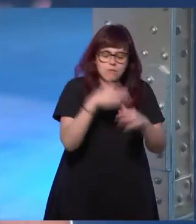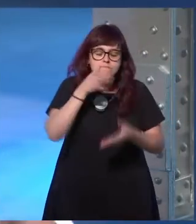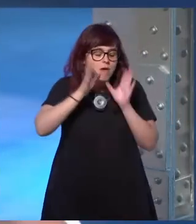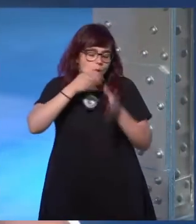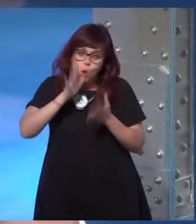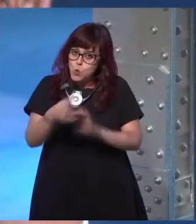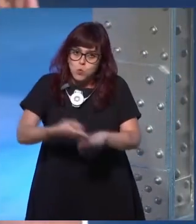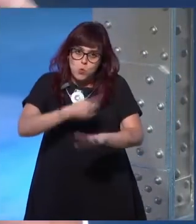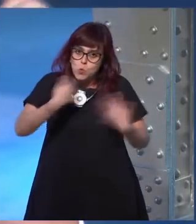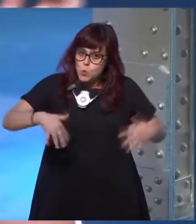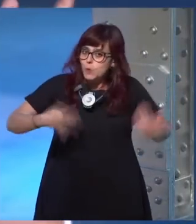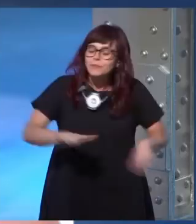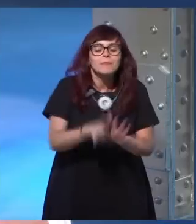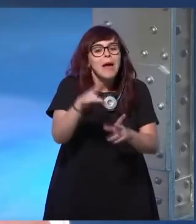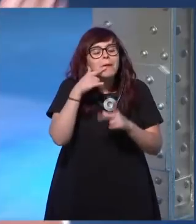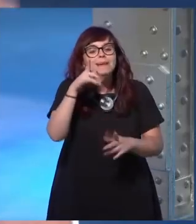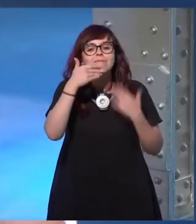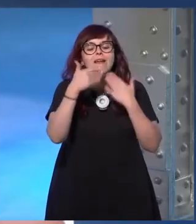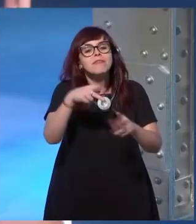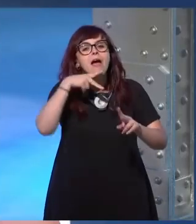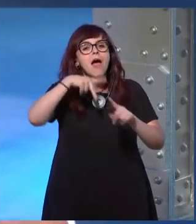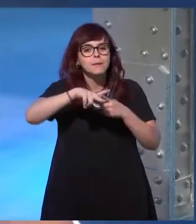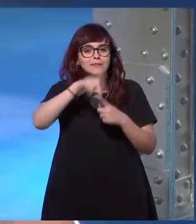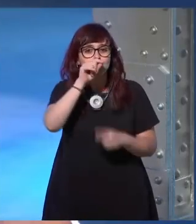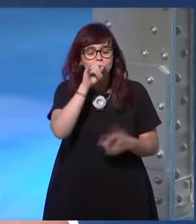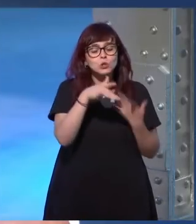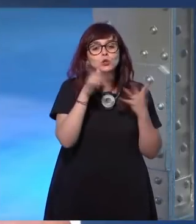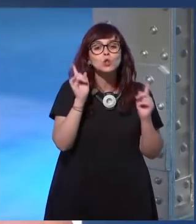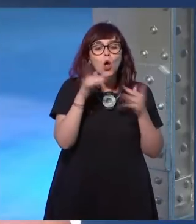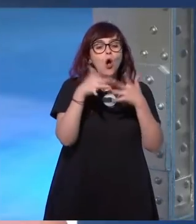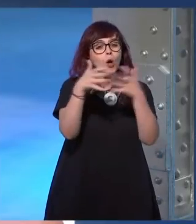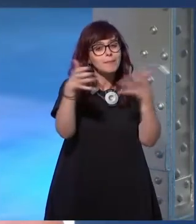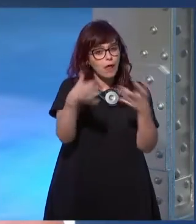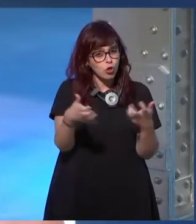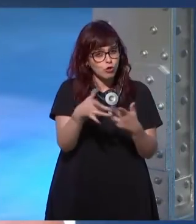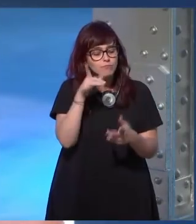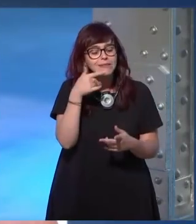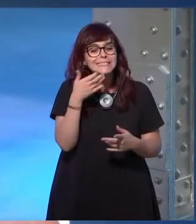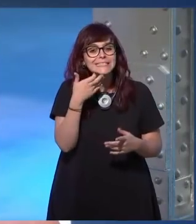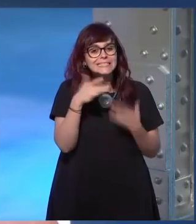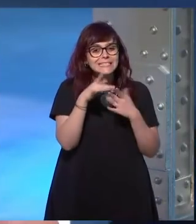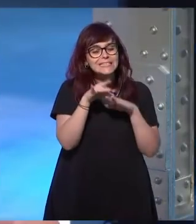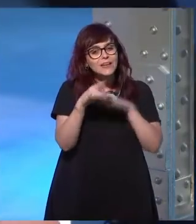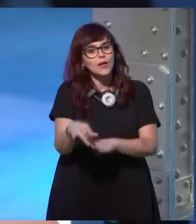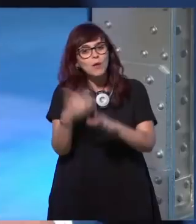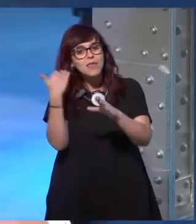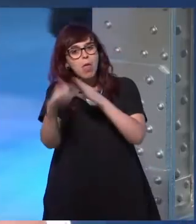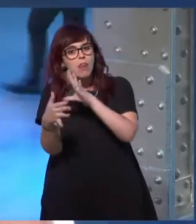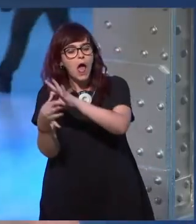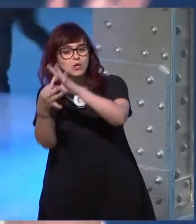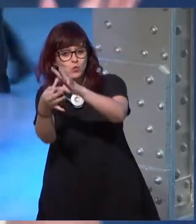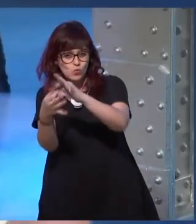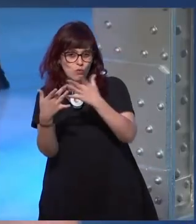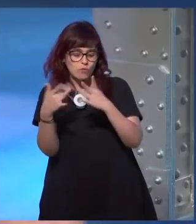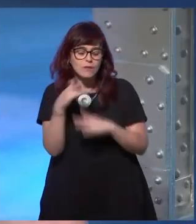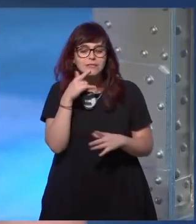uso herramientas que ofrece ahora Twitter solo veo los comentarios que tienen una dirección de correo electrónico